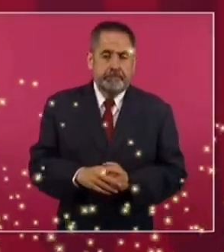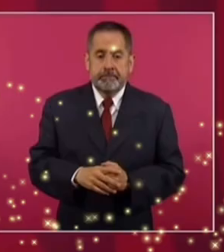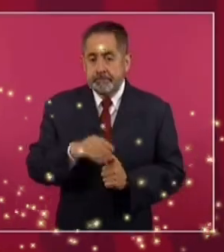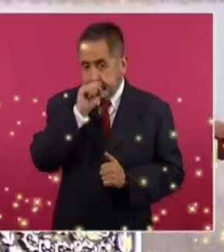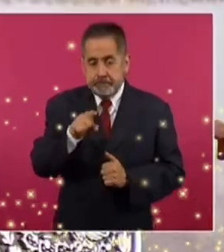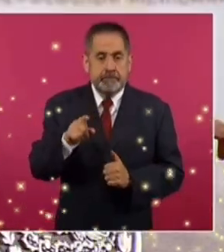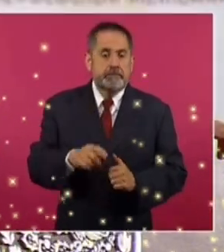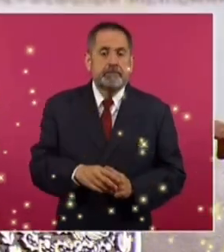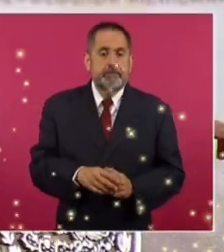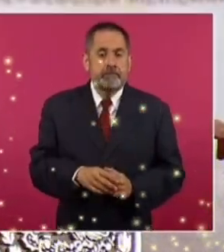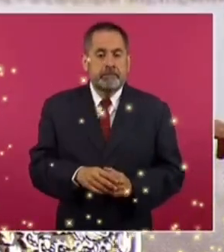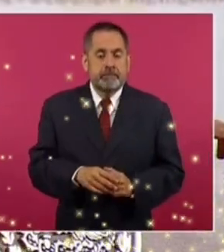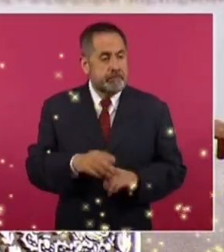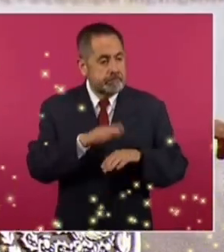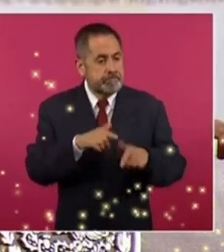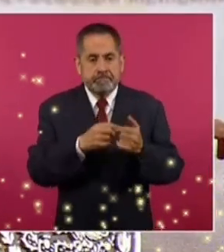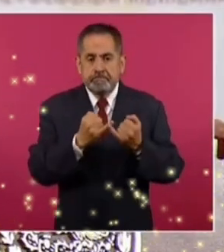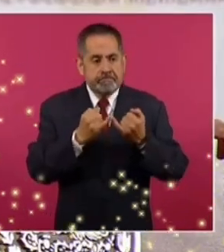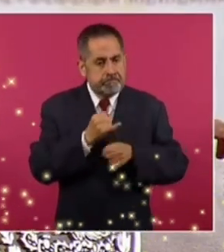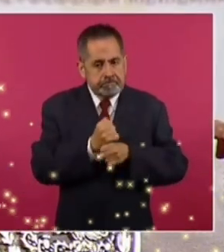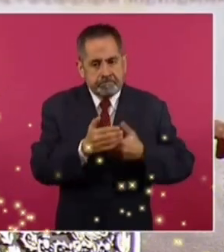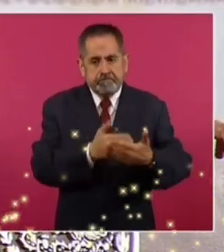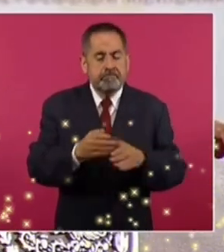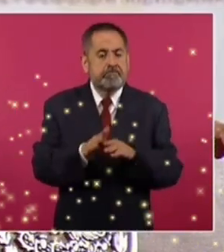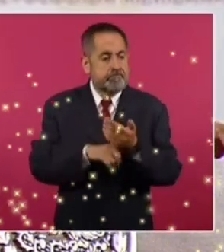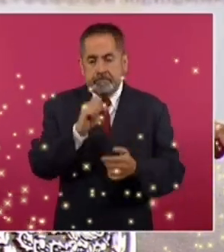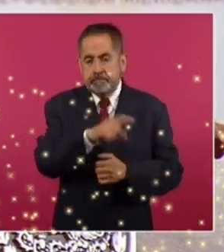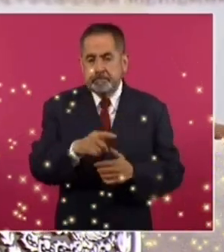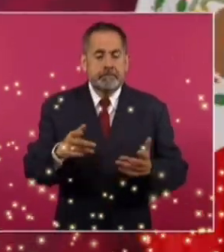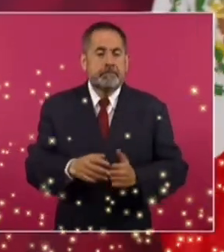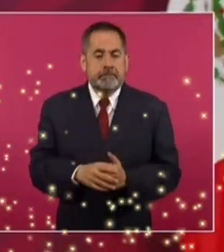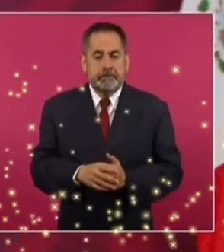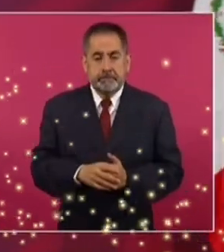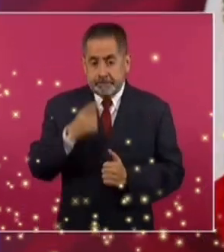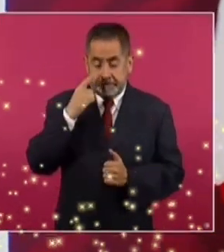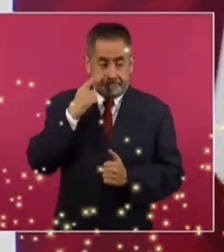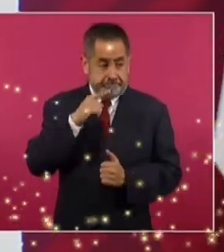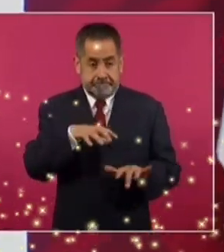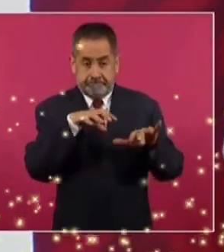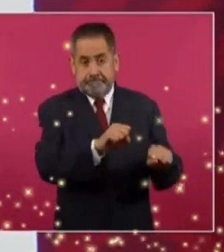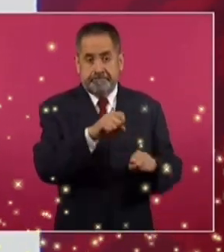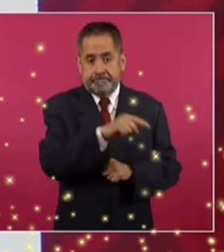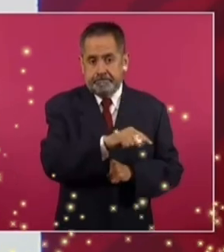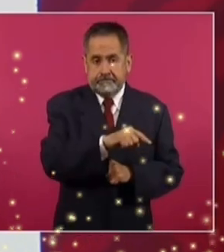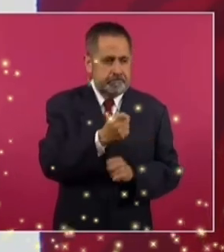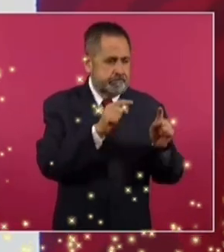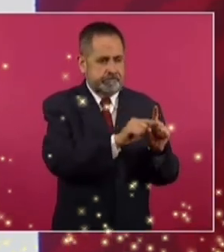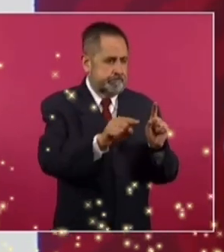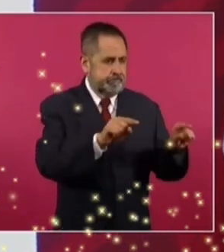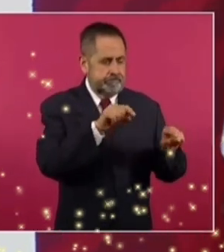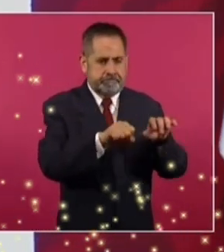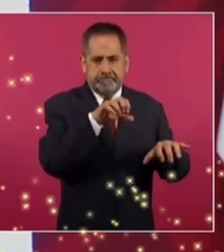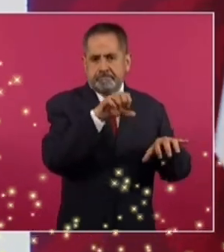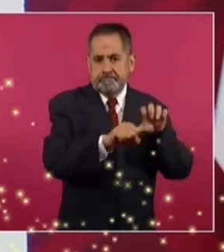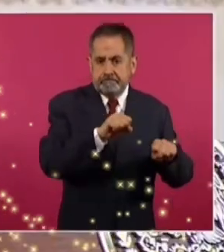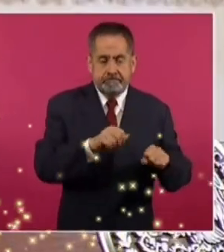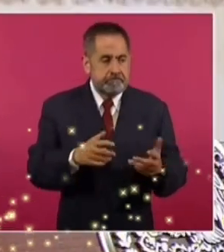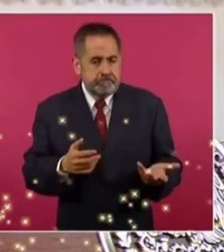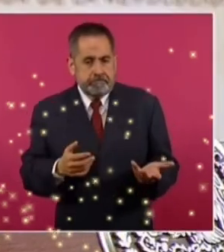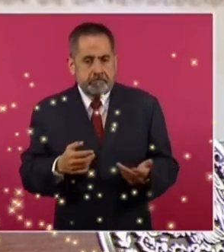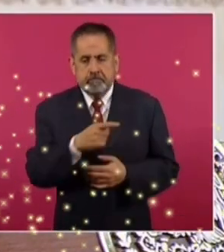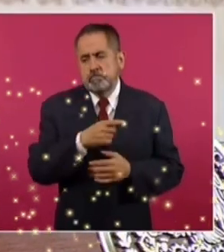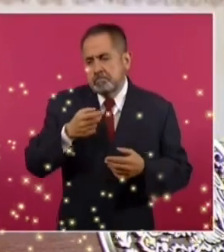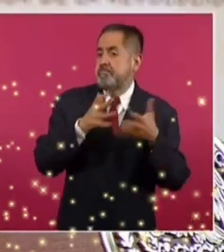luego el seguir con la investigación, porque al momento que se detiene a participantes, pues ellos